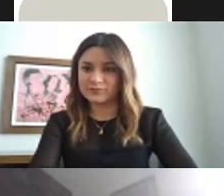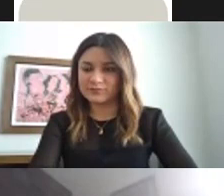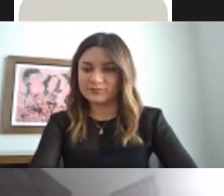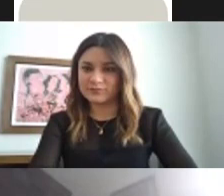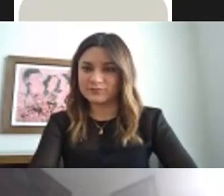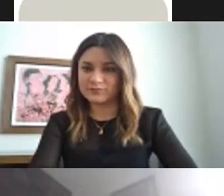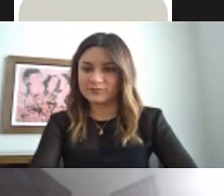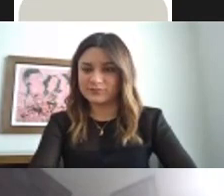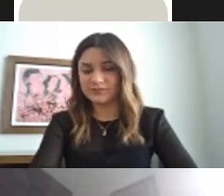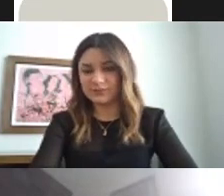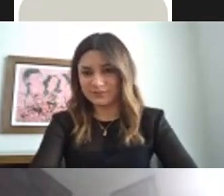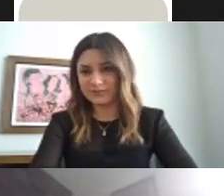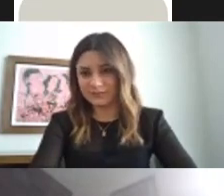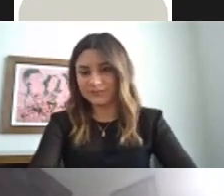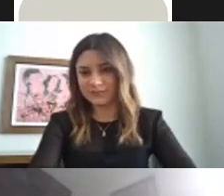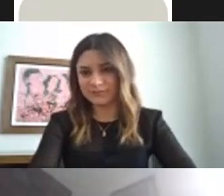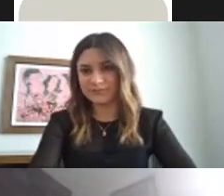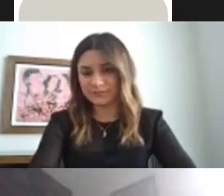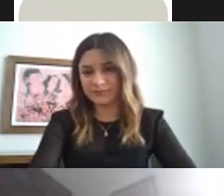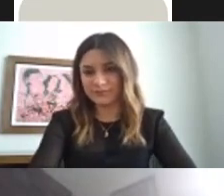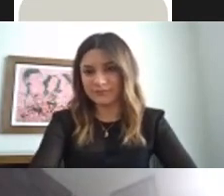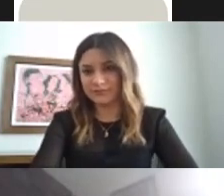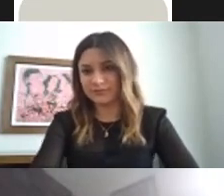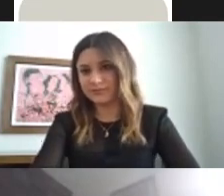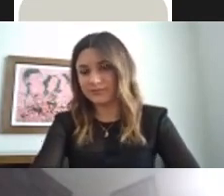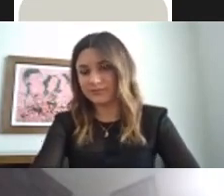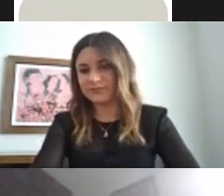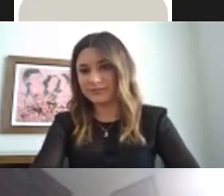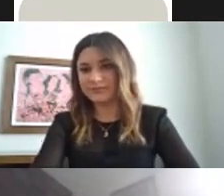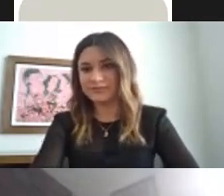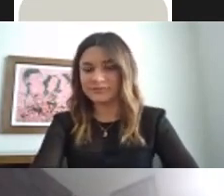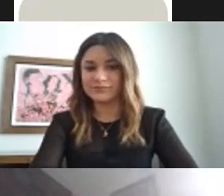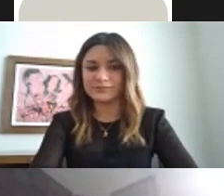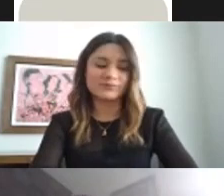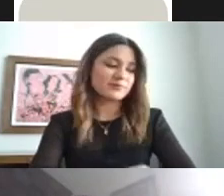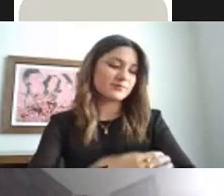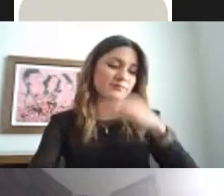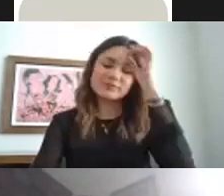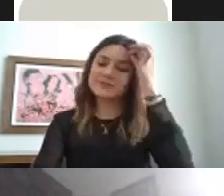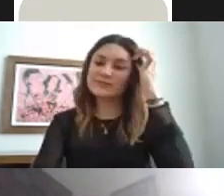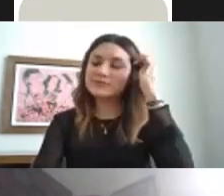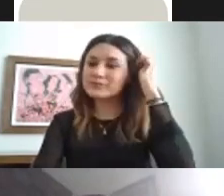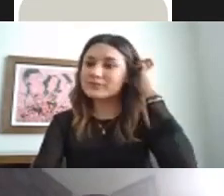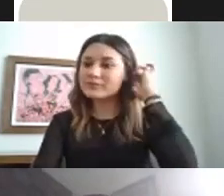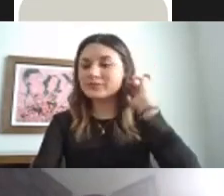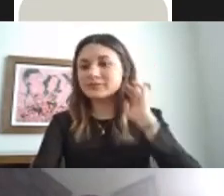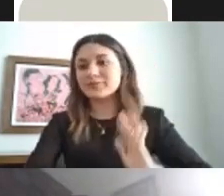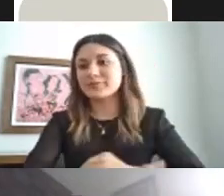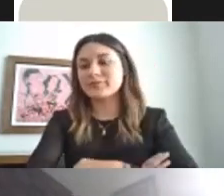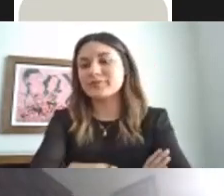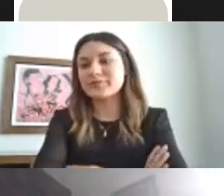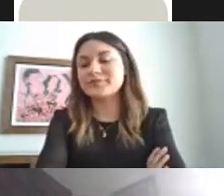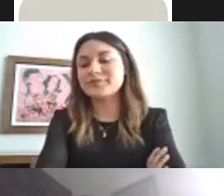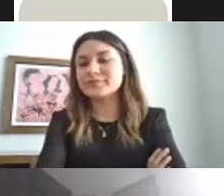la cumplían las juntas de conciliación y arbitraje locales y federales pero a través de la reforma bastante reciente